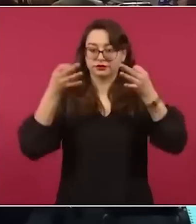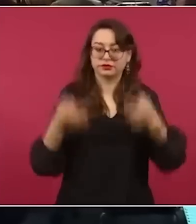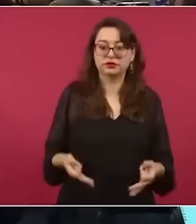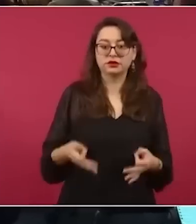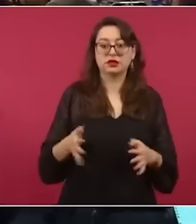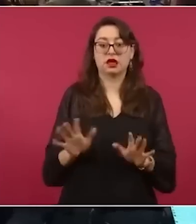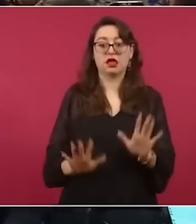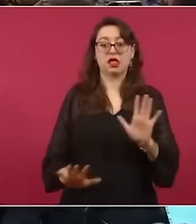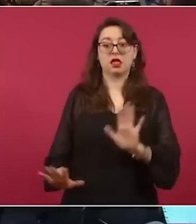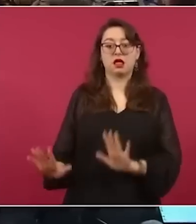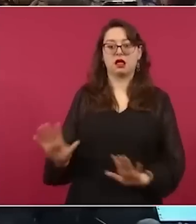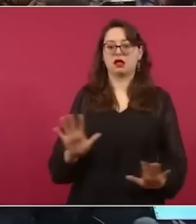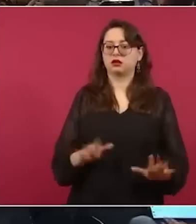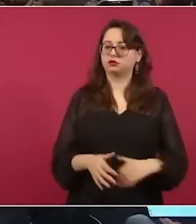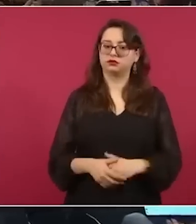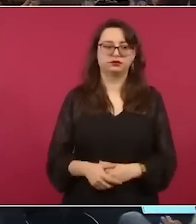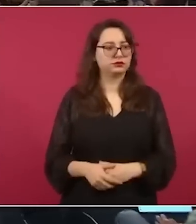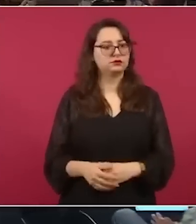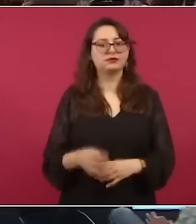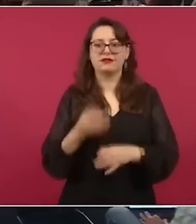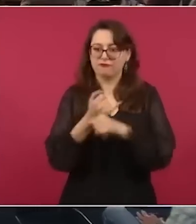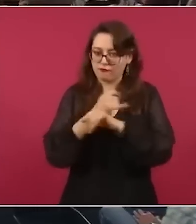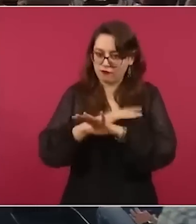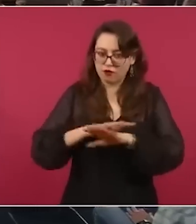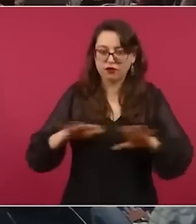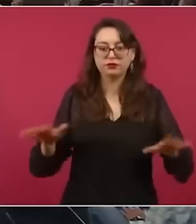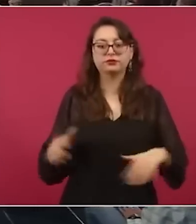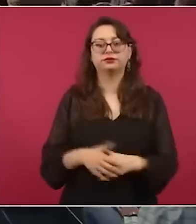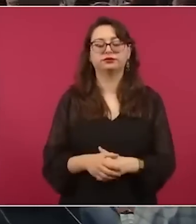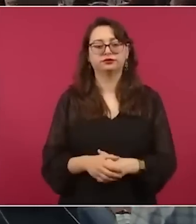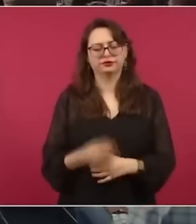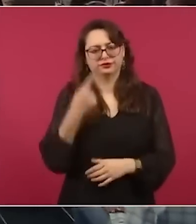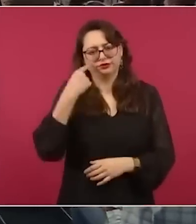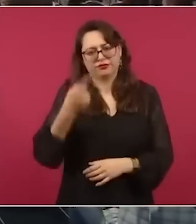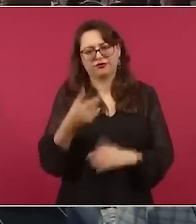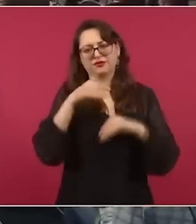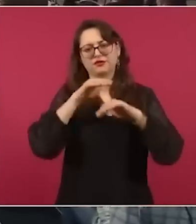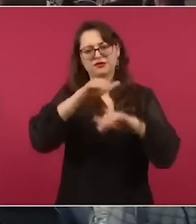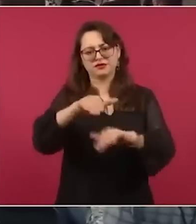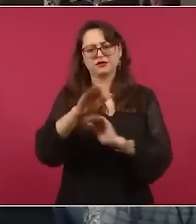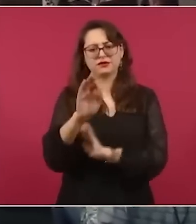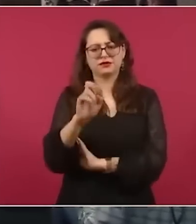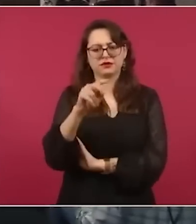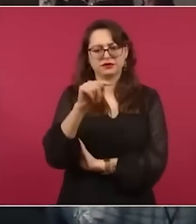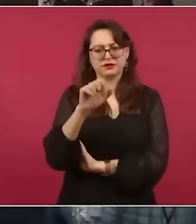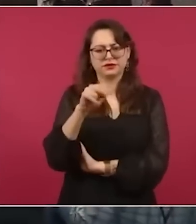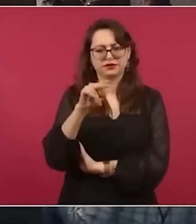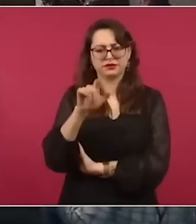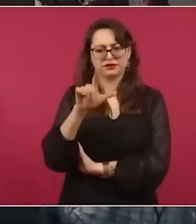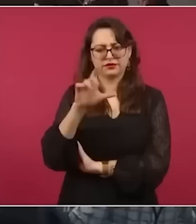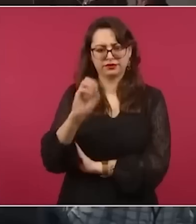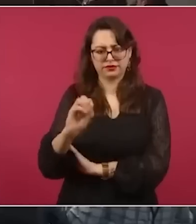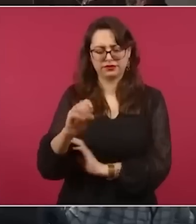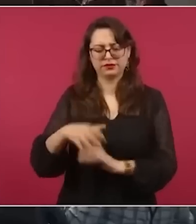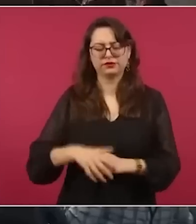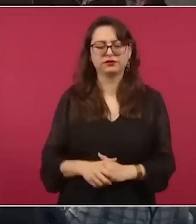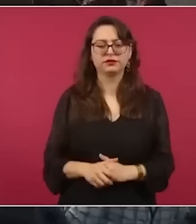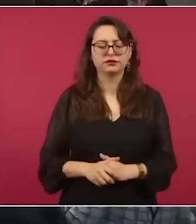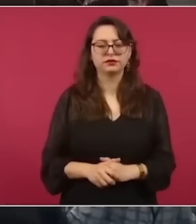porque miren esto acerca del fentanilo, 39 por ciento,